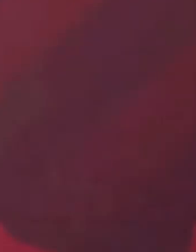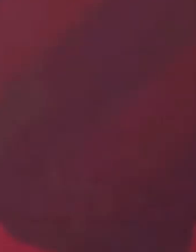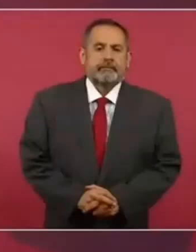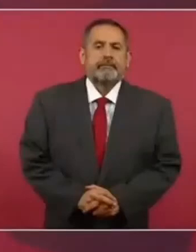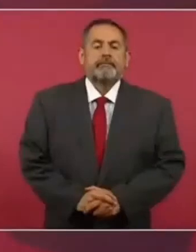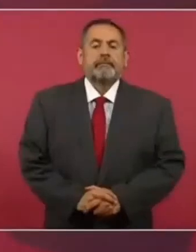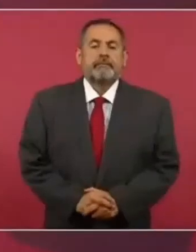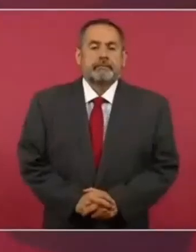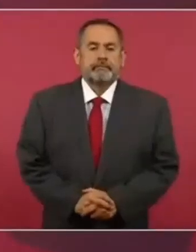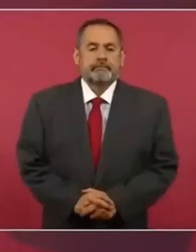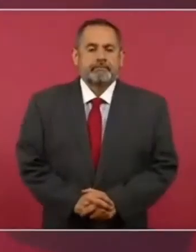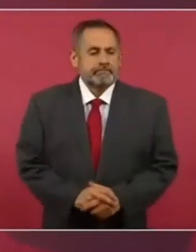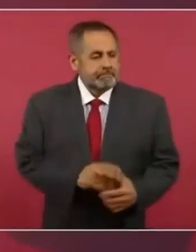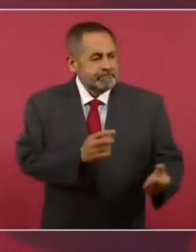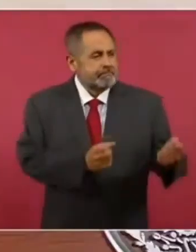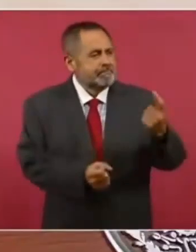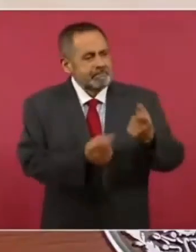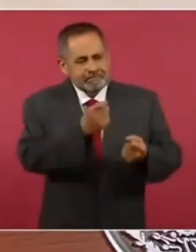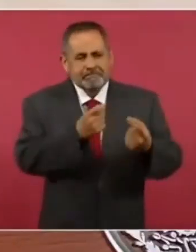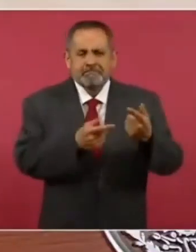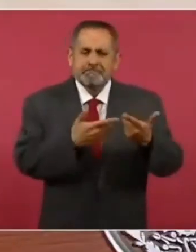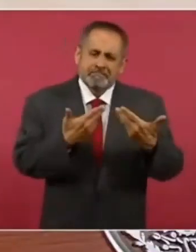Honrosas excepciones.